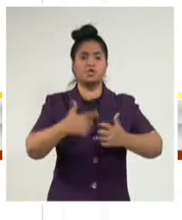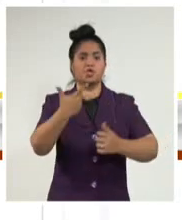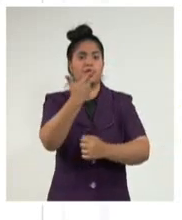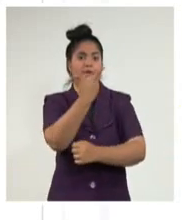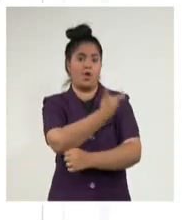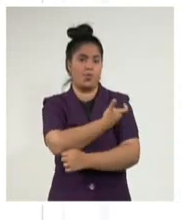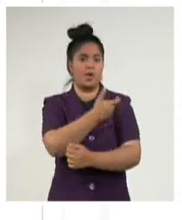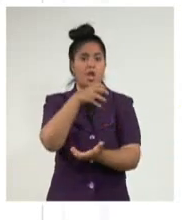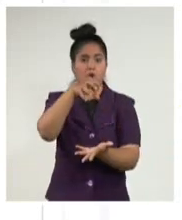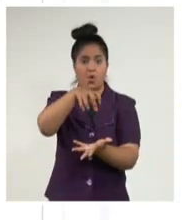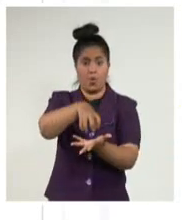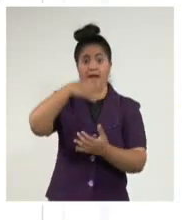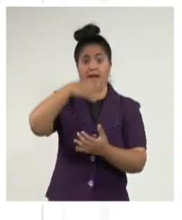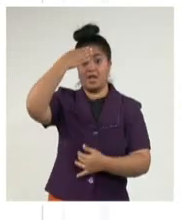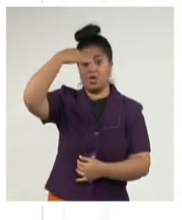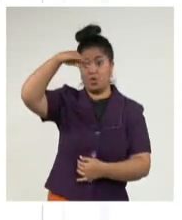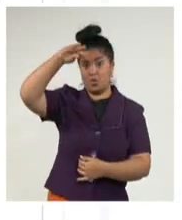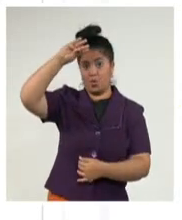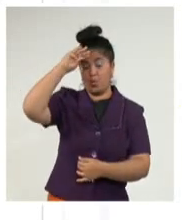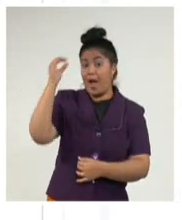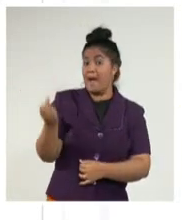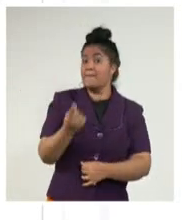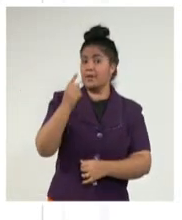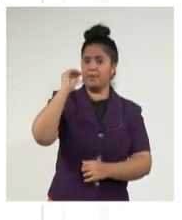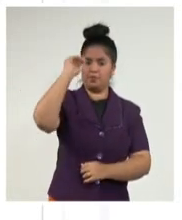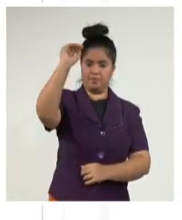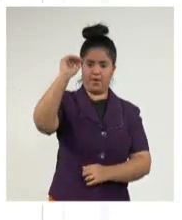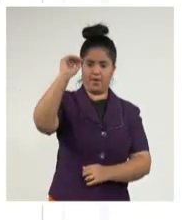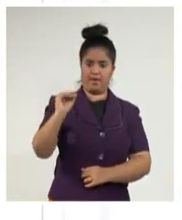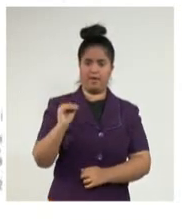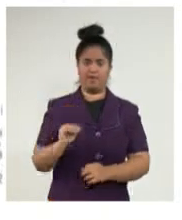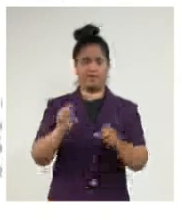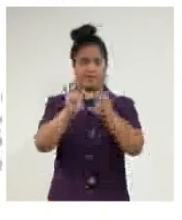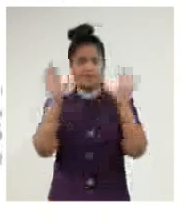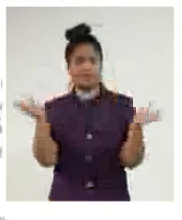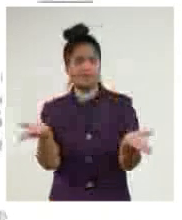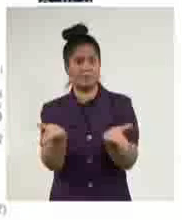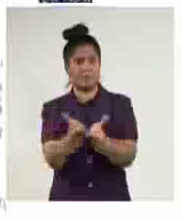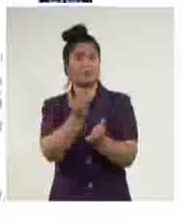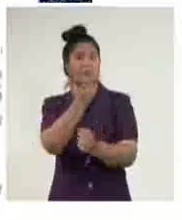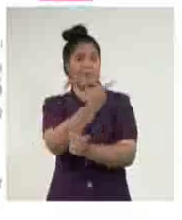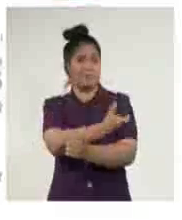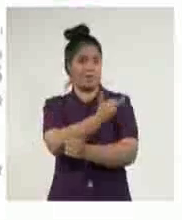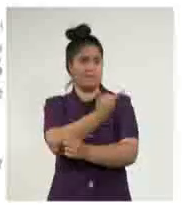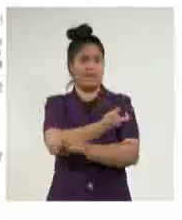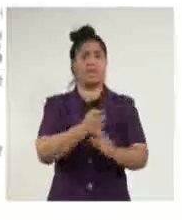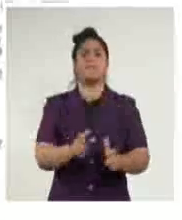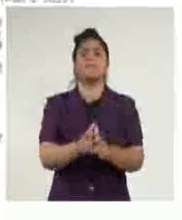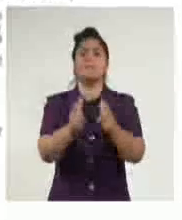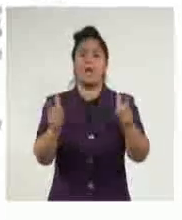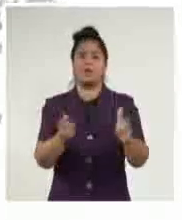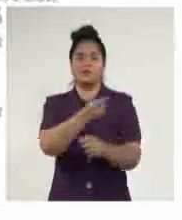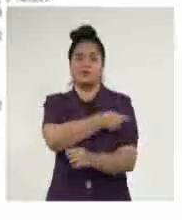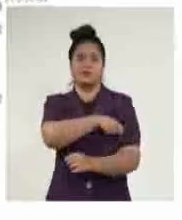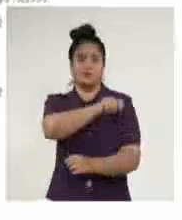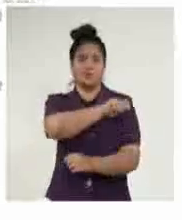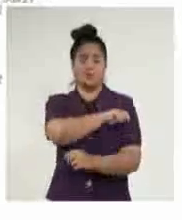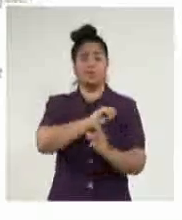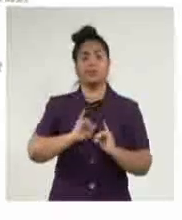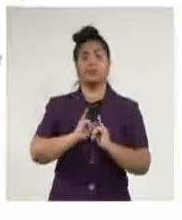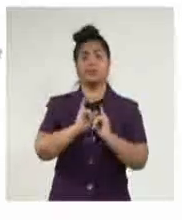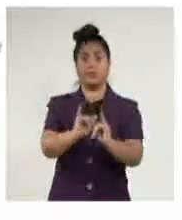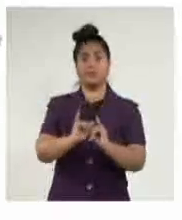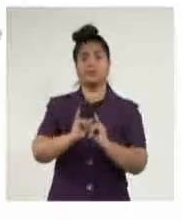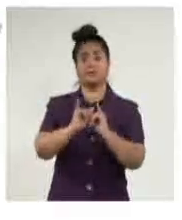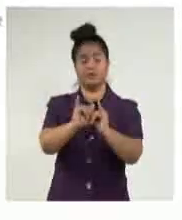posiciona a Cuba dentro de los primeros lugares en el mundo. De acuerdo con las cifras del sitio de estadísticas de la británica Universidad de